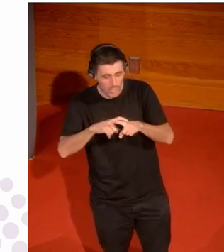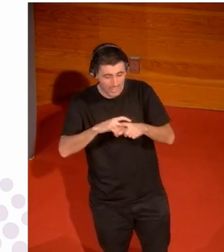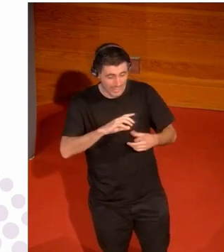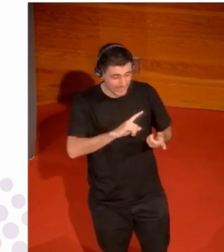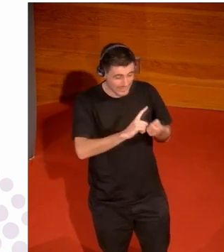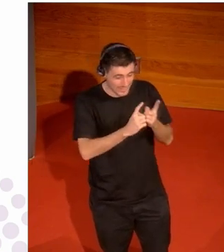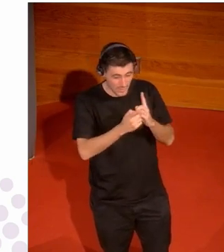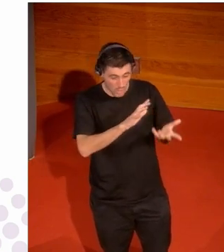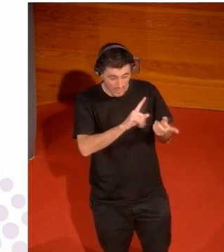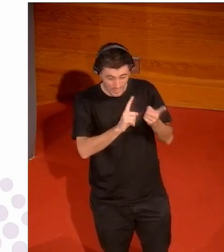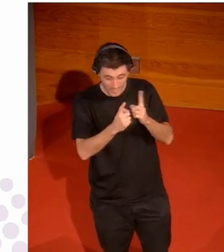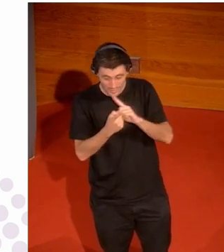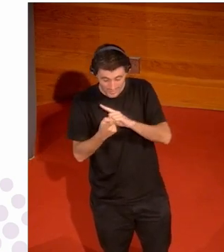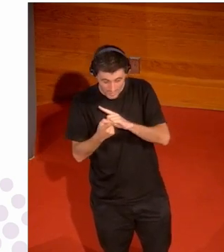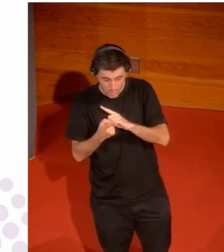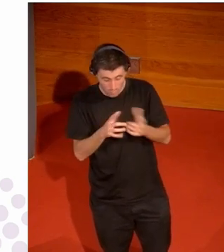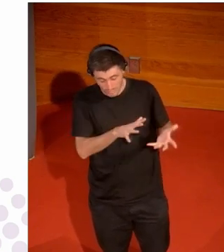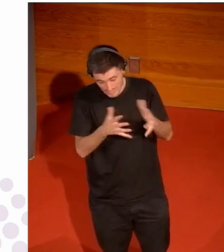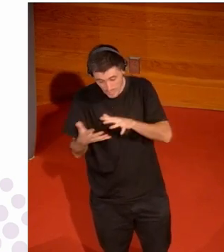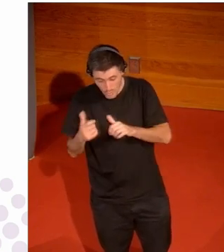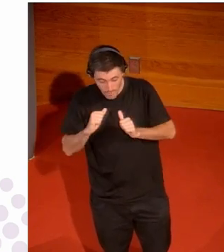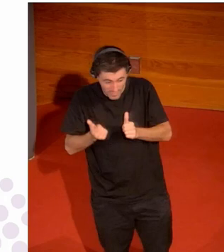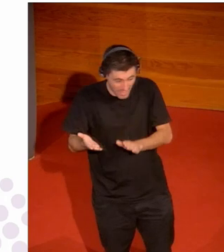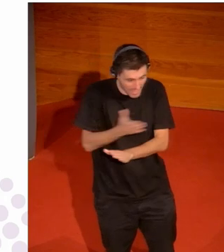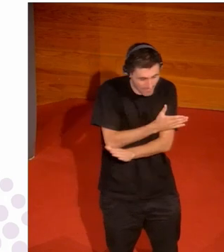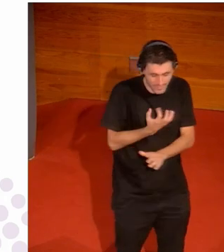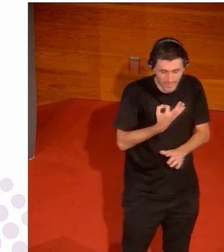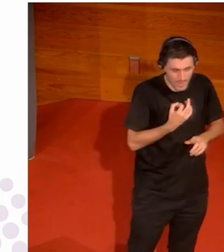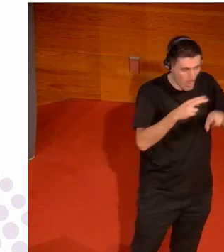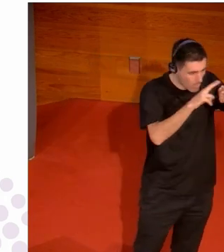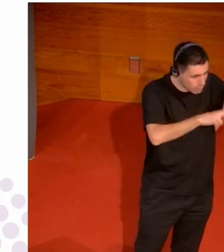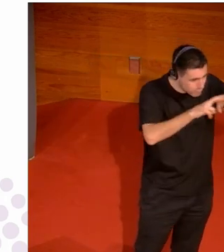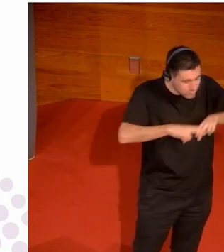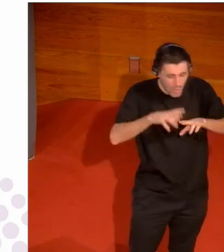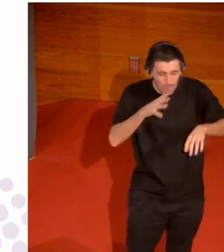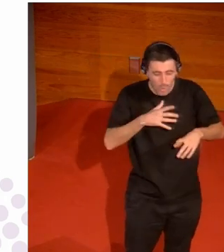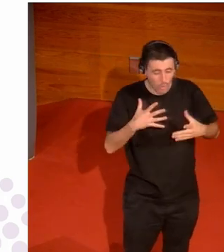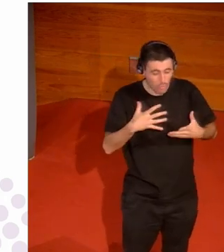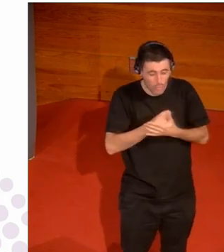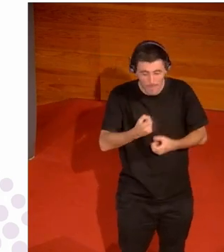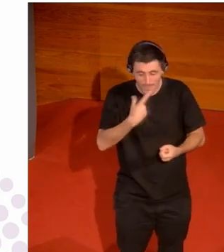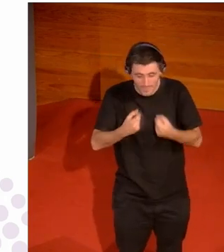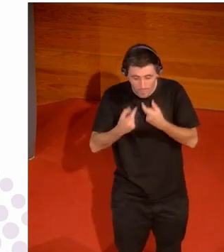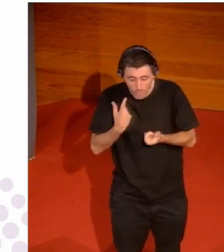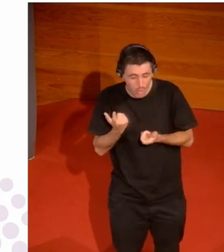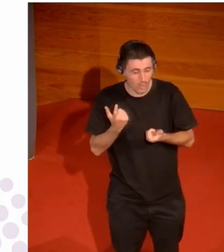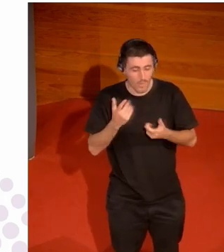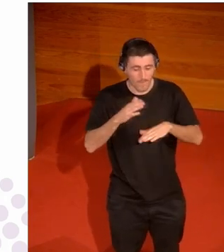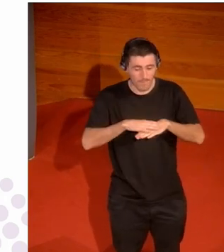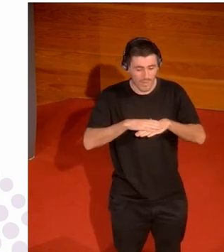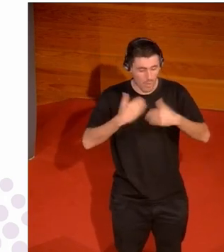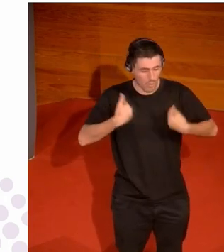transición porque el proceso de tomar toda esa medicación que tiene que tomar para que su cuerpo empiece a